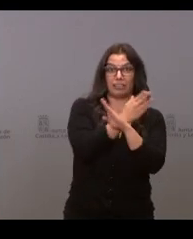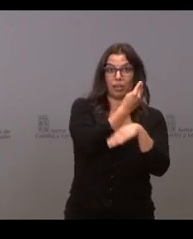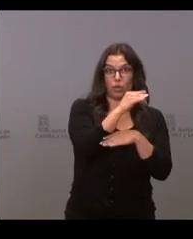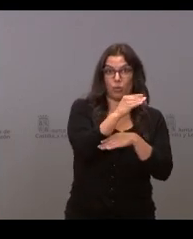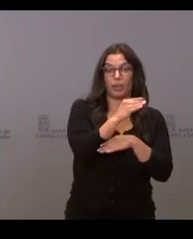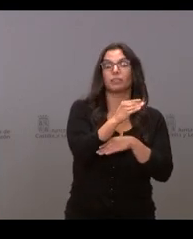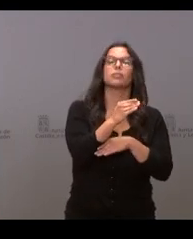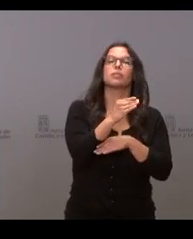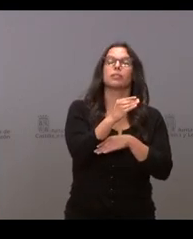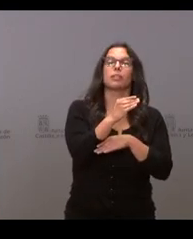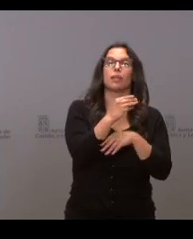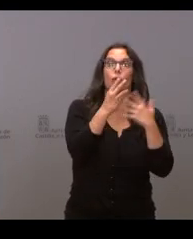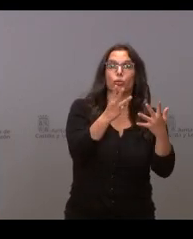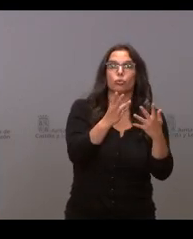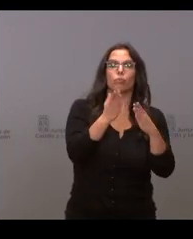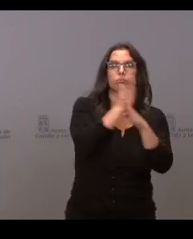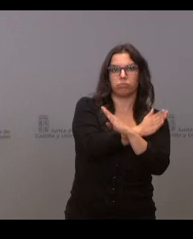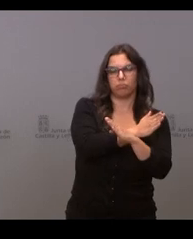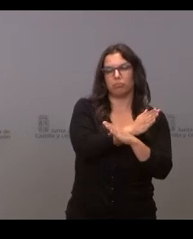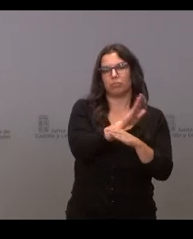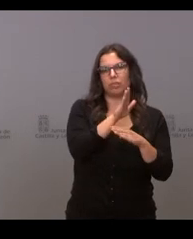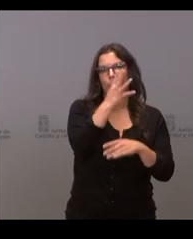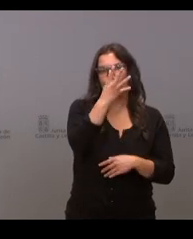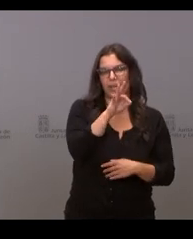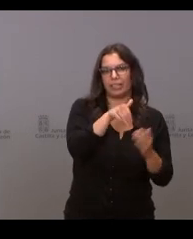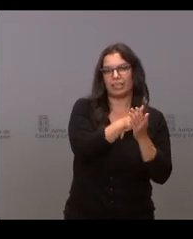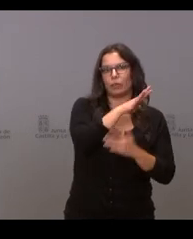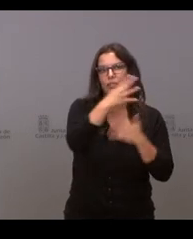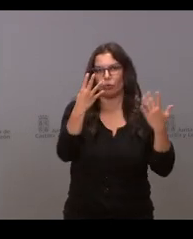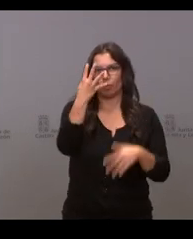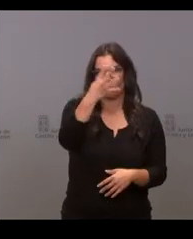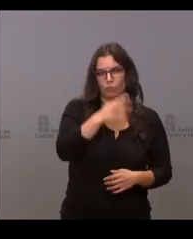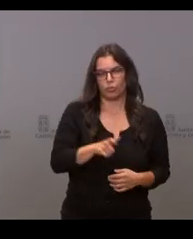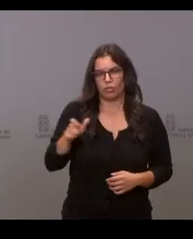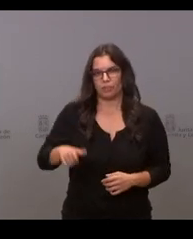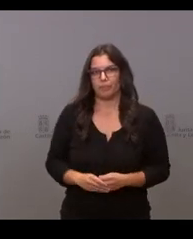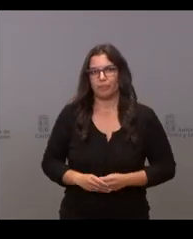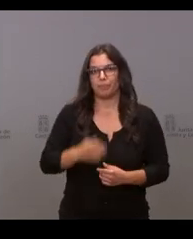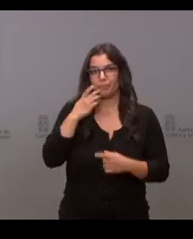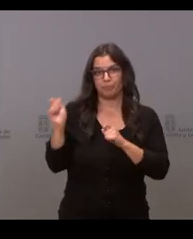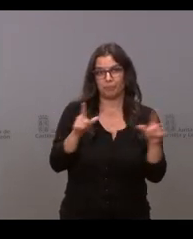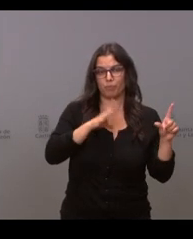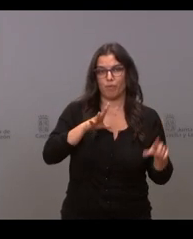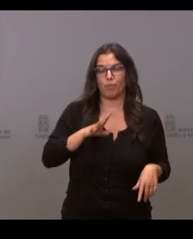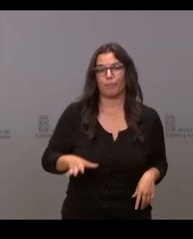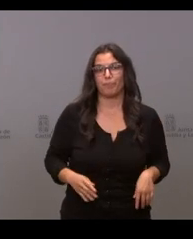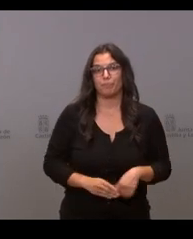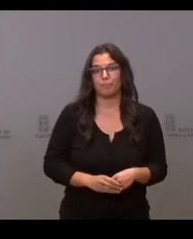4 en el tramo de 30 a 39, 4 en el tramo de 40 a 49. Si me pasa a la siguiente diapositiva,